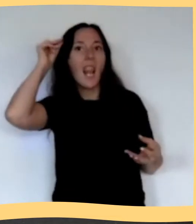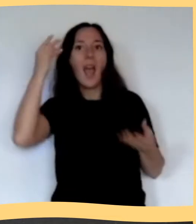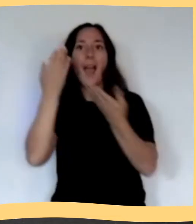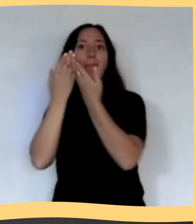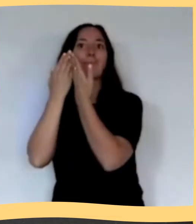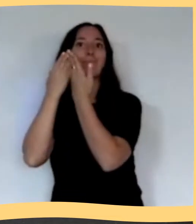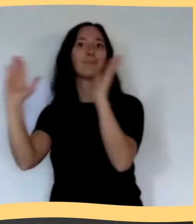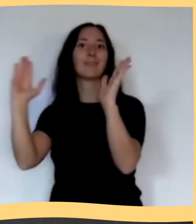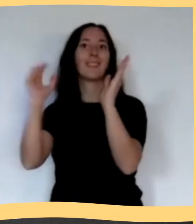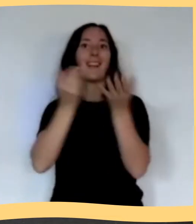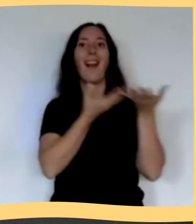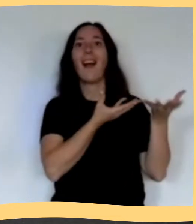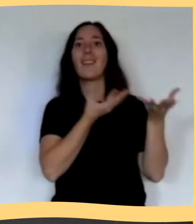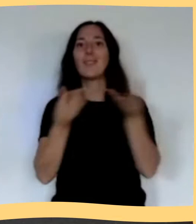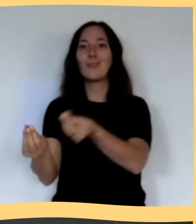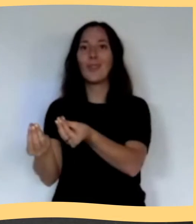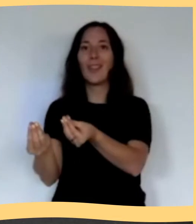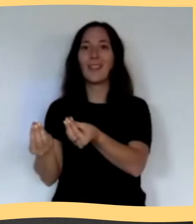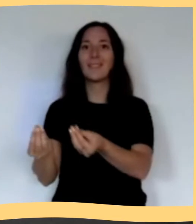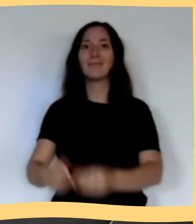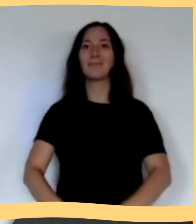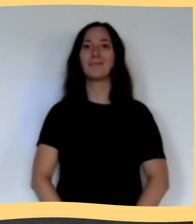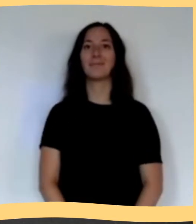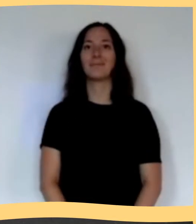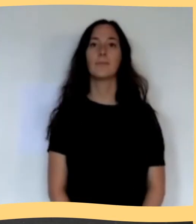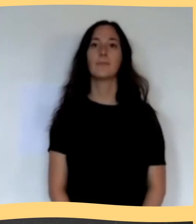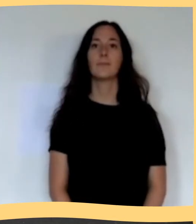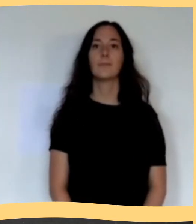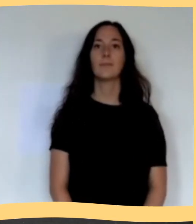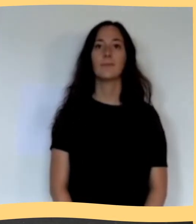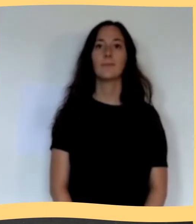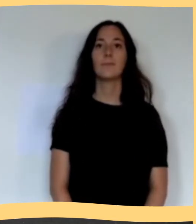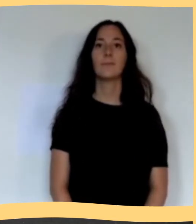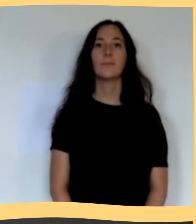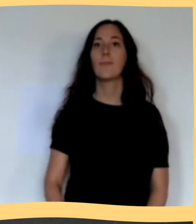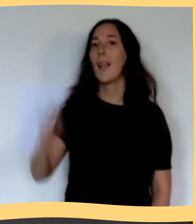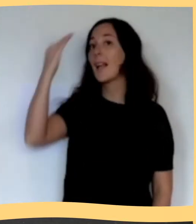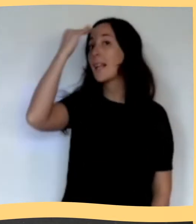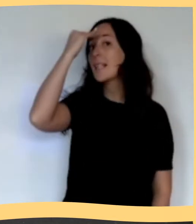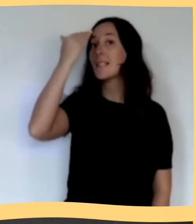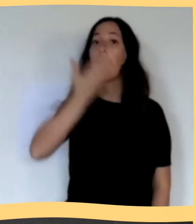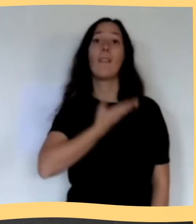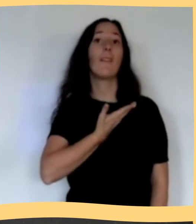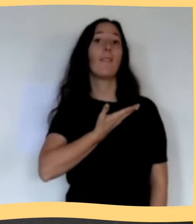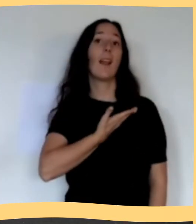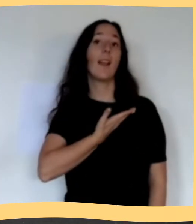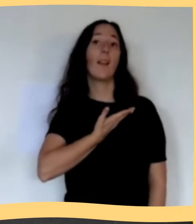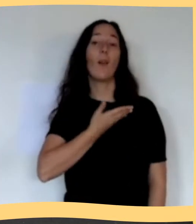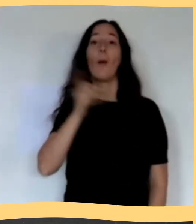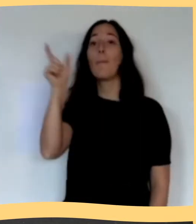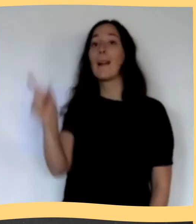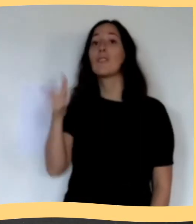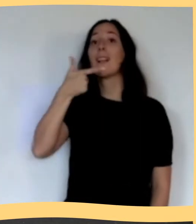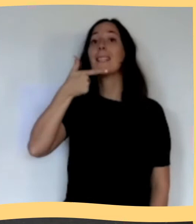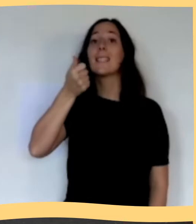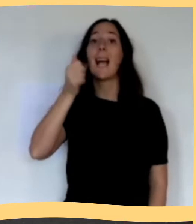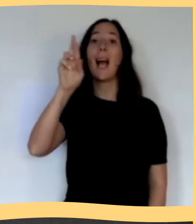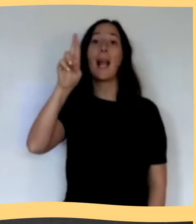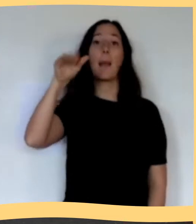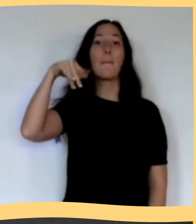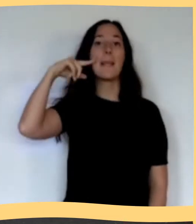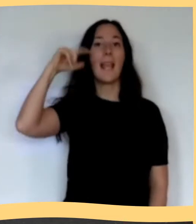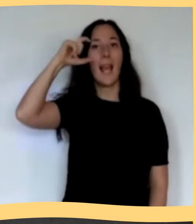el avance y logro de la independencia de Chile. 15 de febrero, nacimiento de Sarmiento